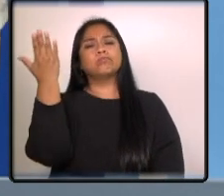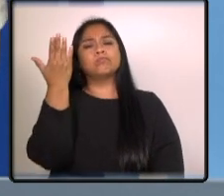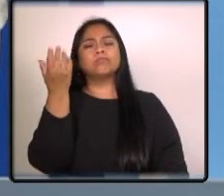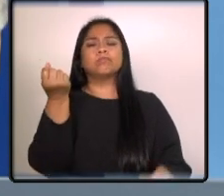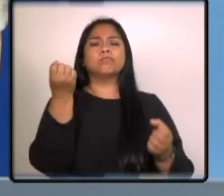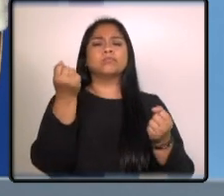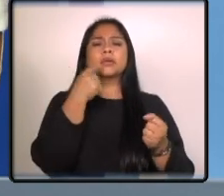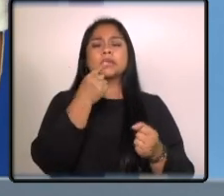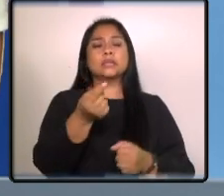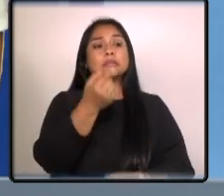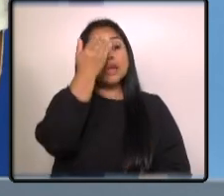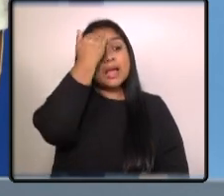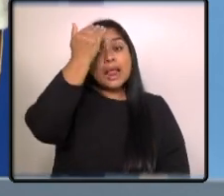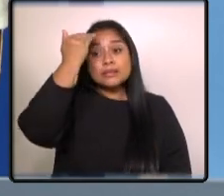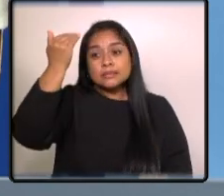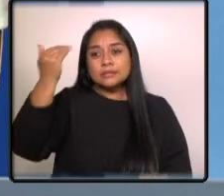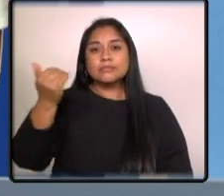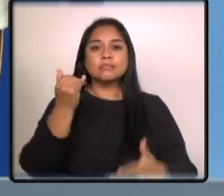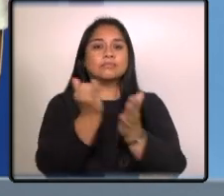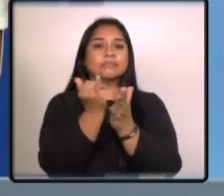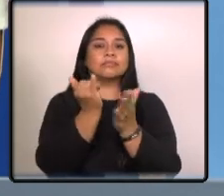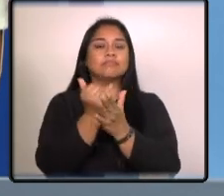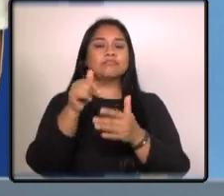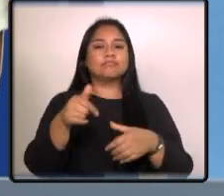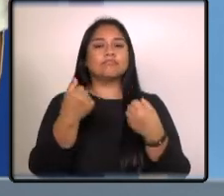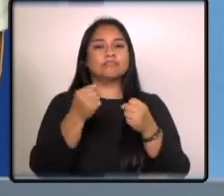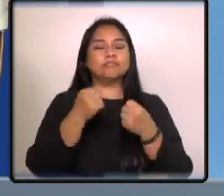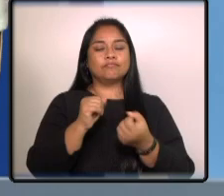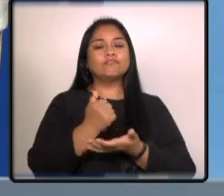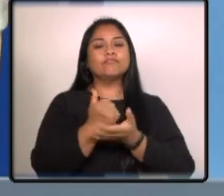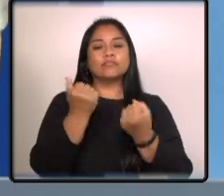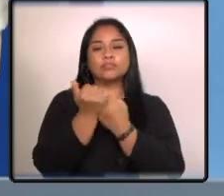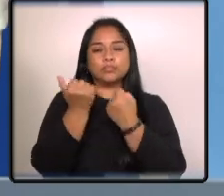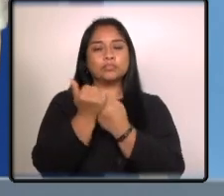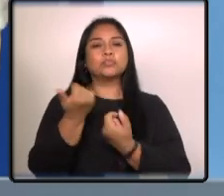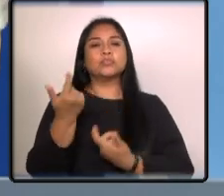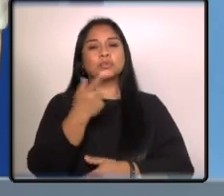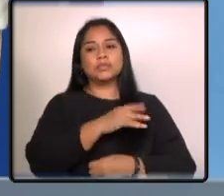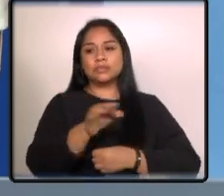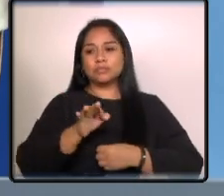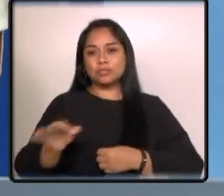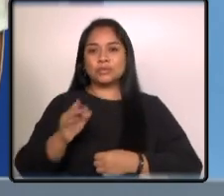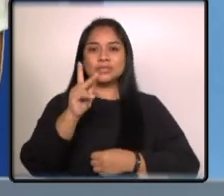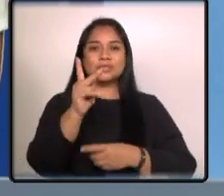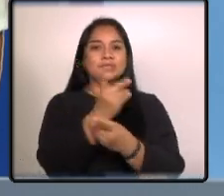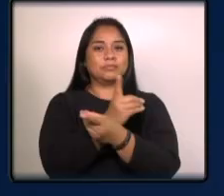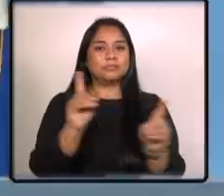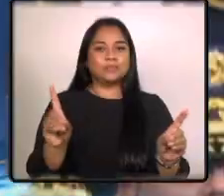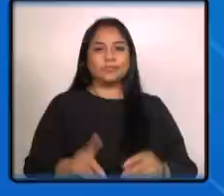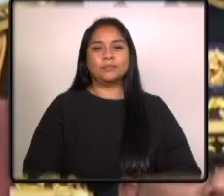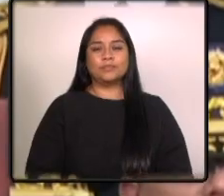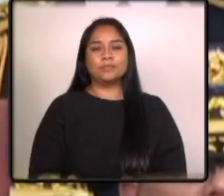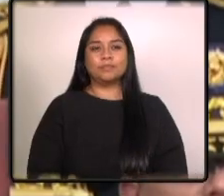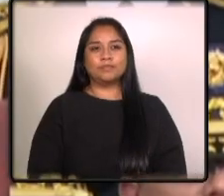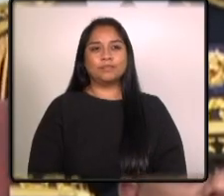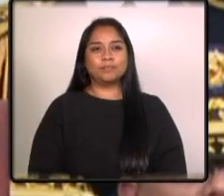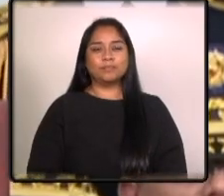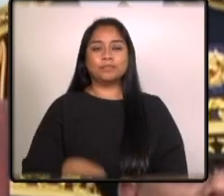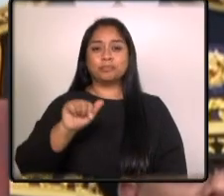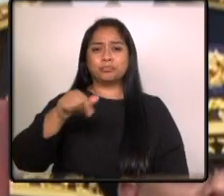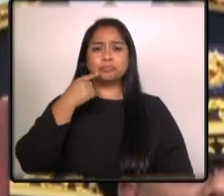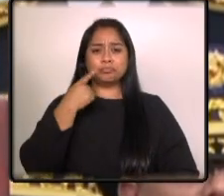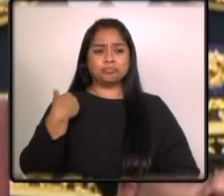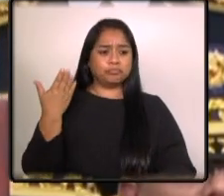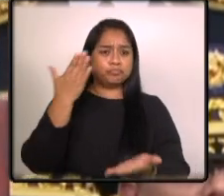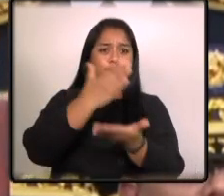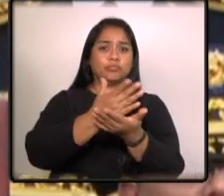agradeció la labor que la entidad realiza en pro del bienestar de la población y de la democracia. Desde nuestra